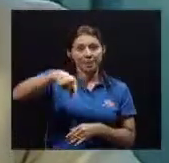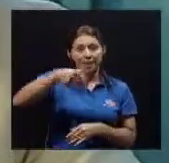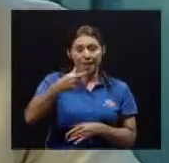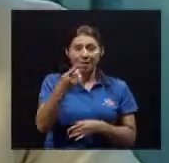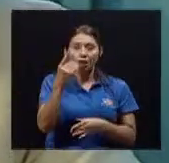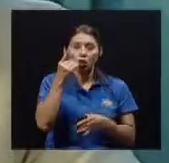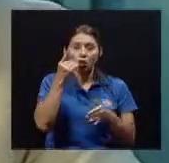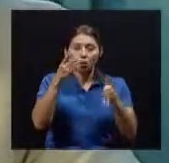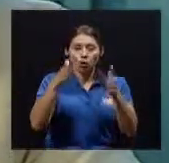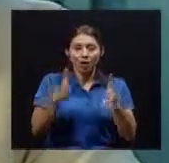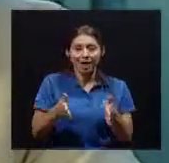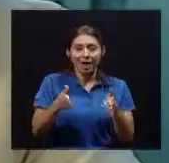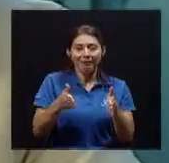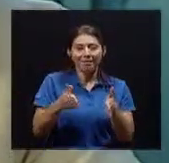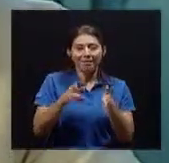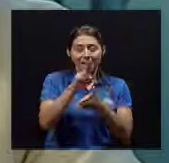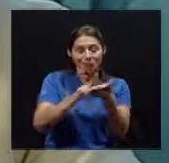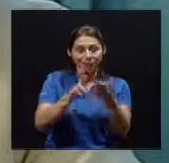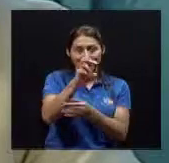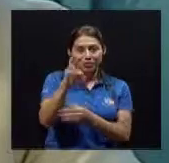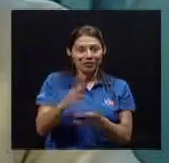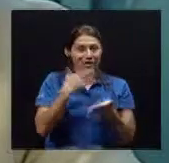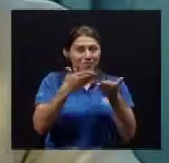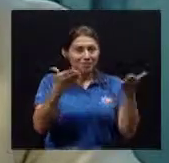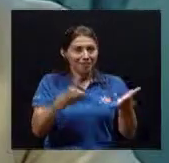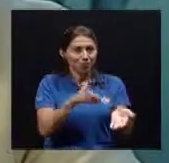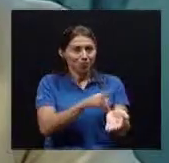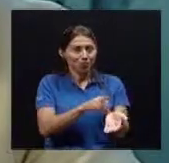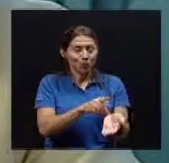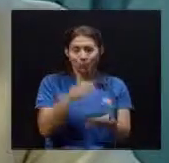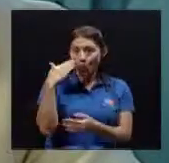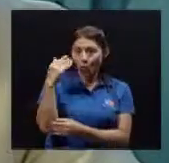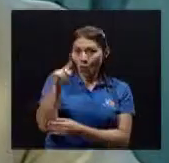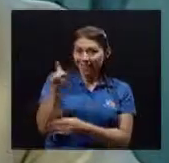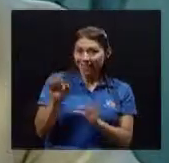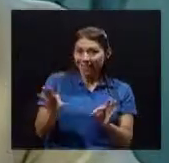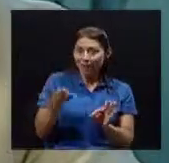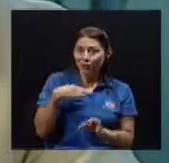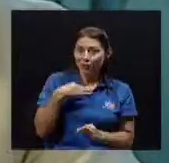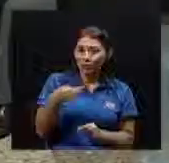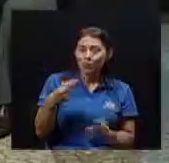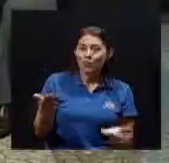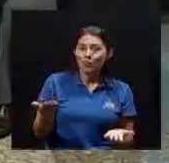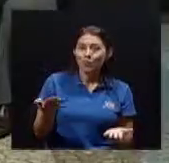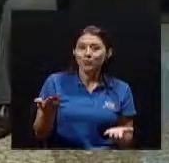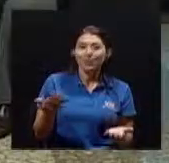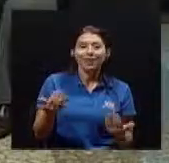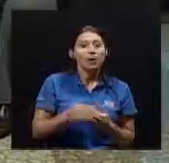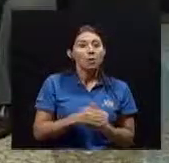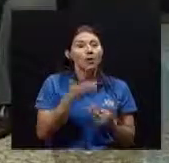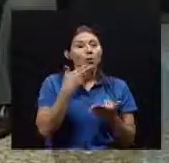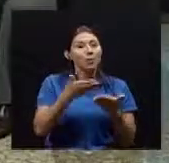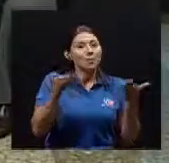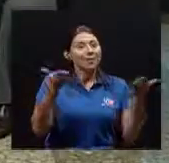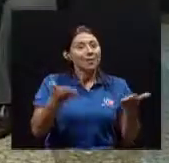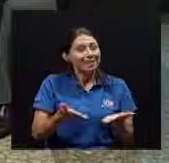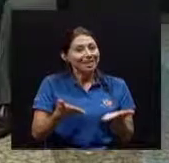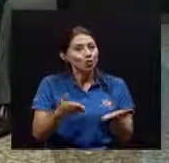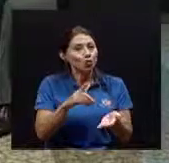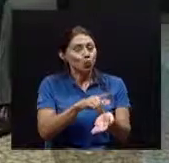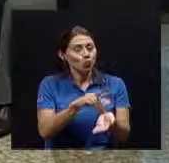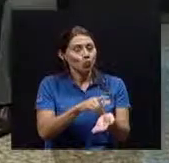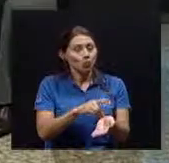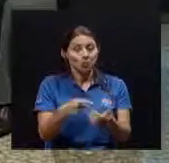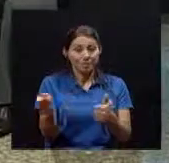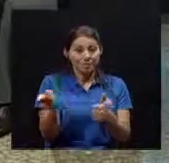odontología De la Universidad de Costa Rica Bienvenido doctor Hola que tal Mucho gusto Bueno, bienvenido doctor